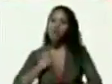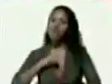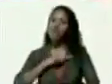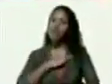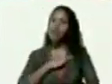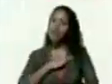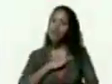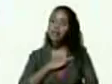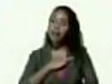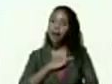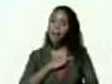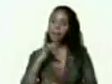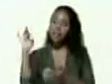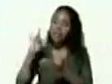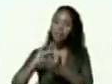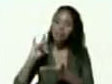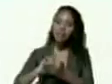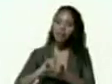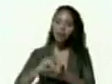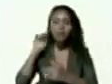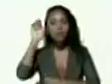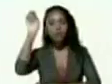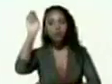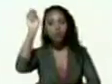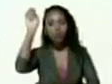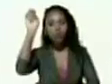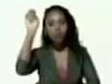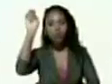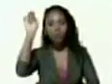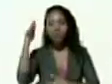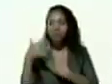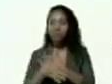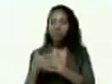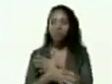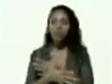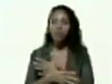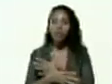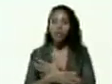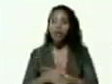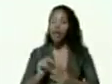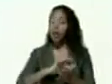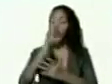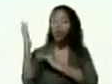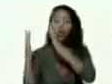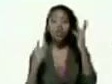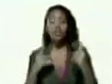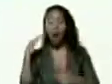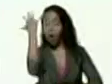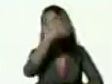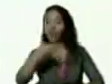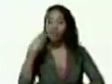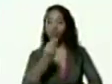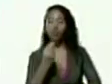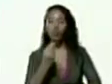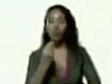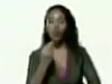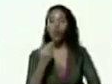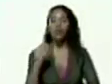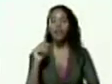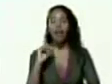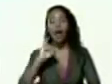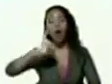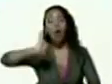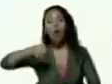presente y nuestro futuro que es la gloriosa juventud del partido socialista unido de Venezuela